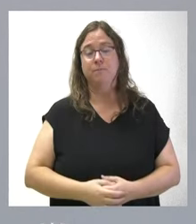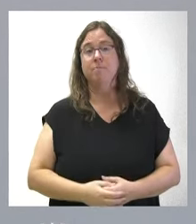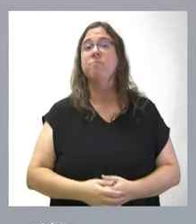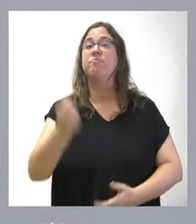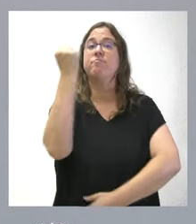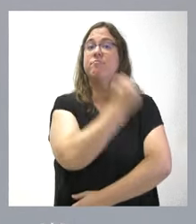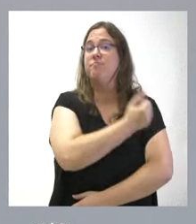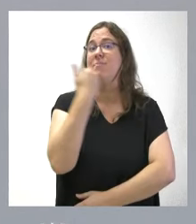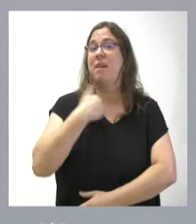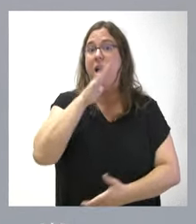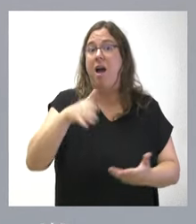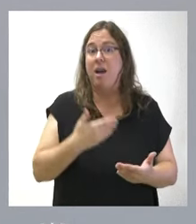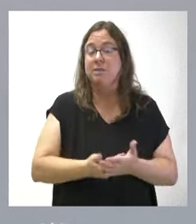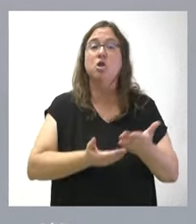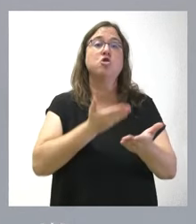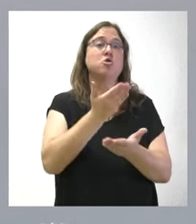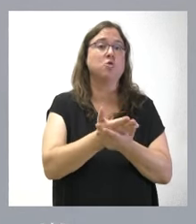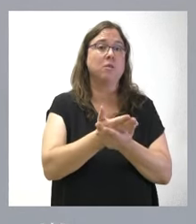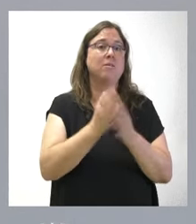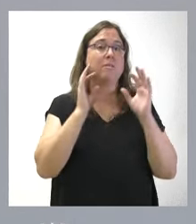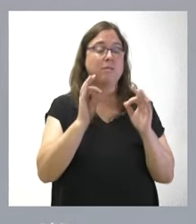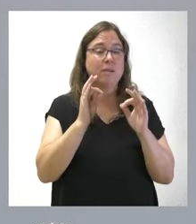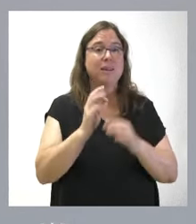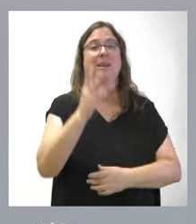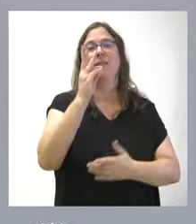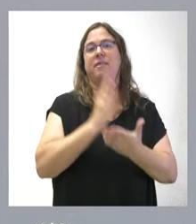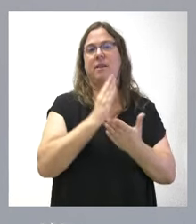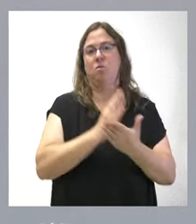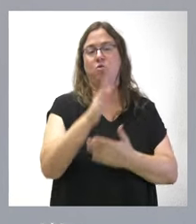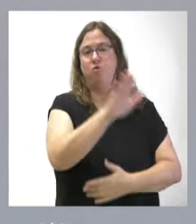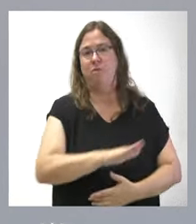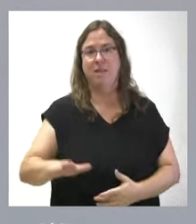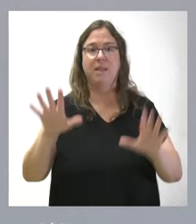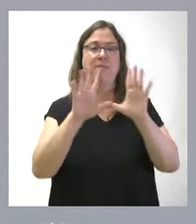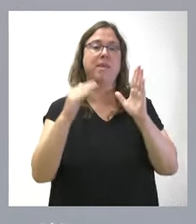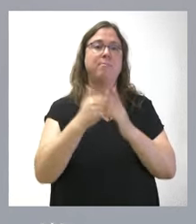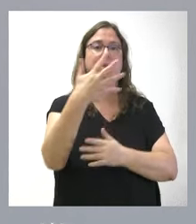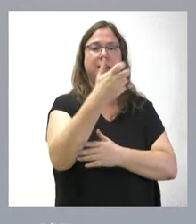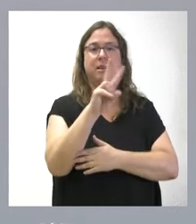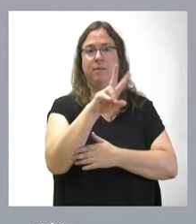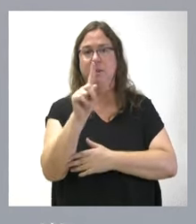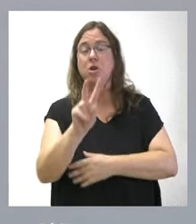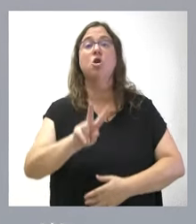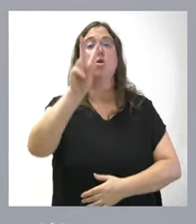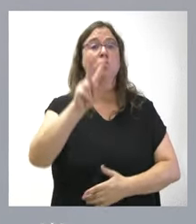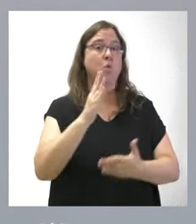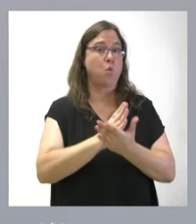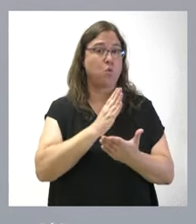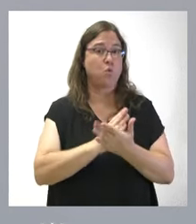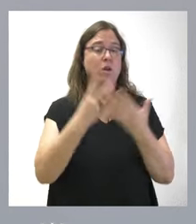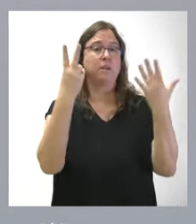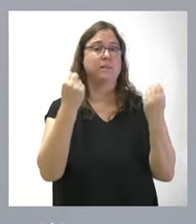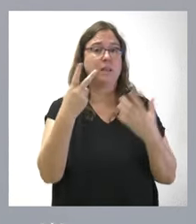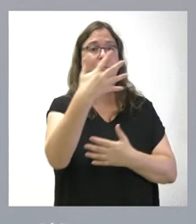registrado hasta este momento solicitudes para el tercer curso de educación infantil 10.521, para el segundo curso 7